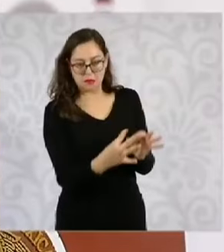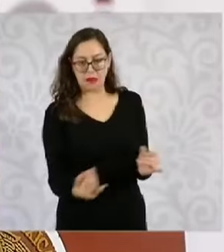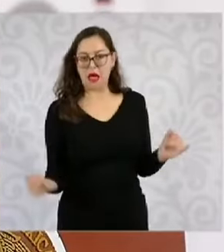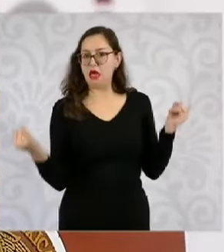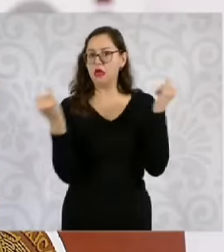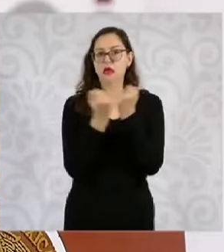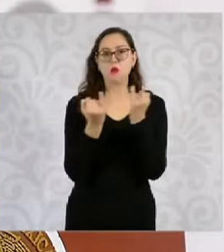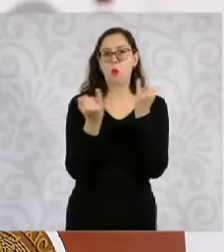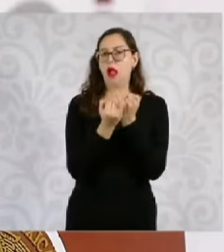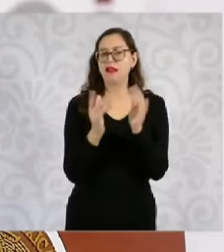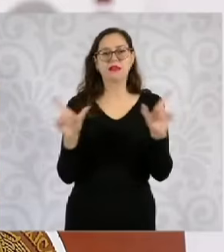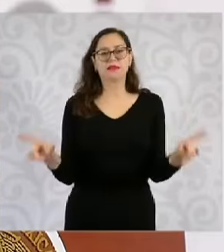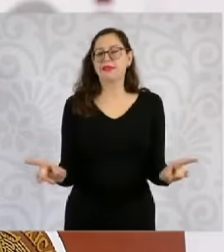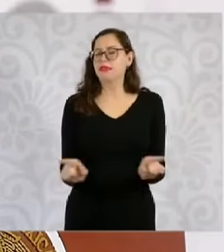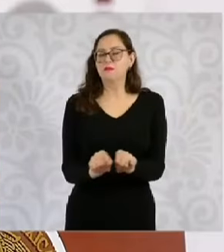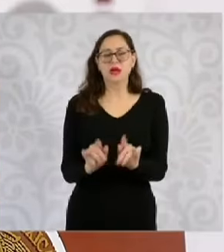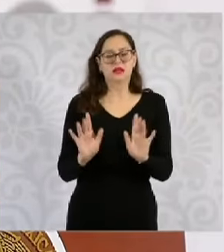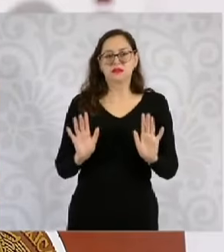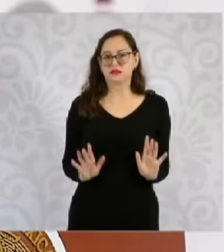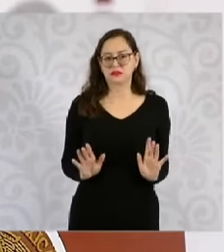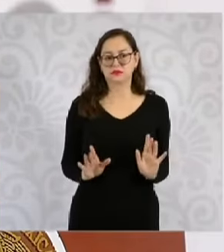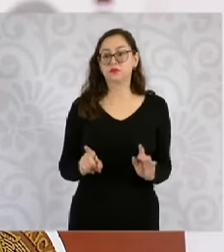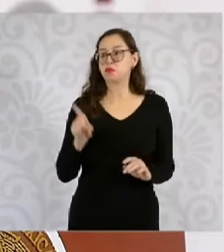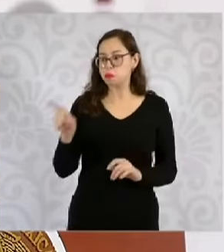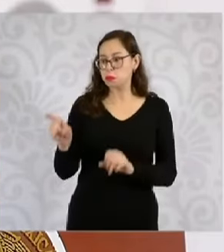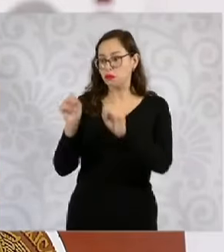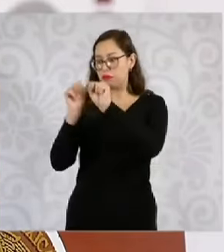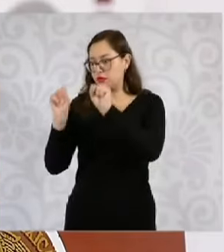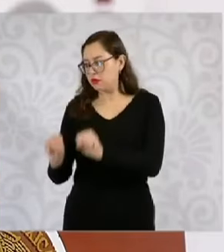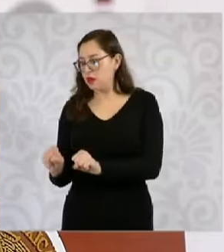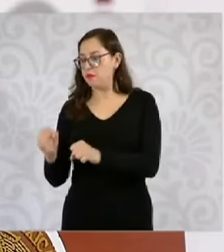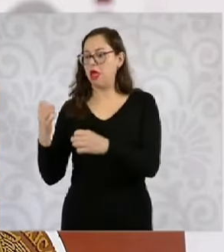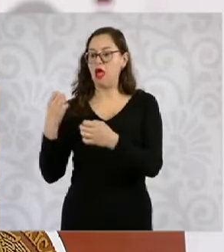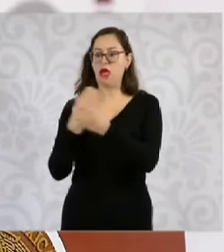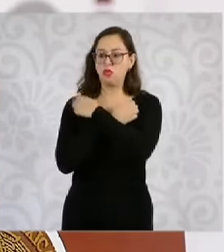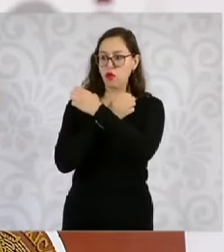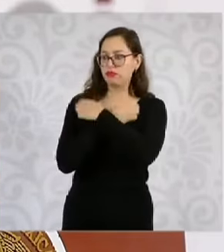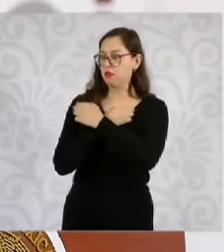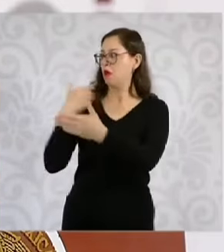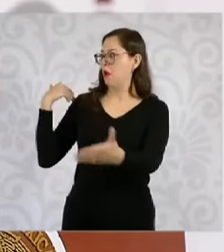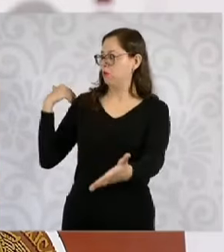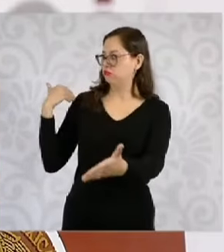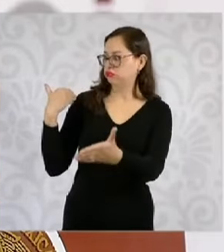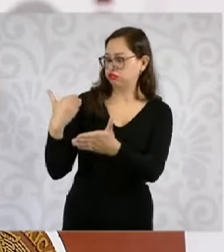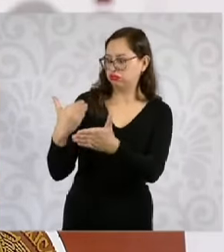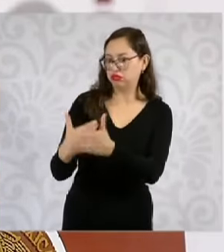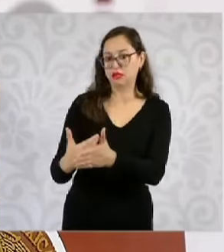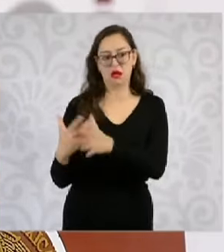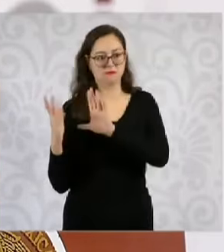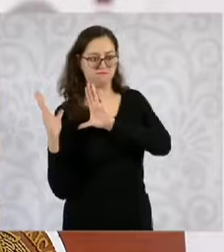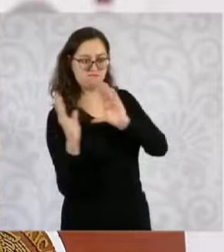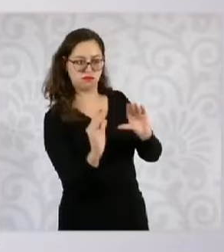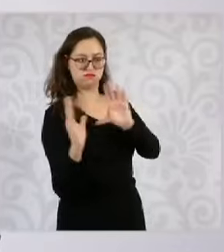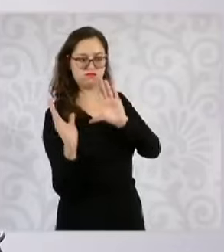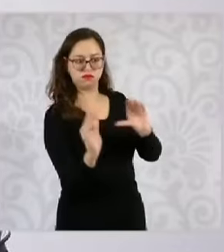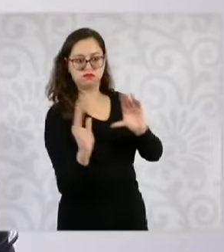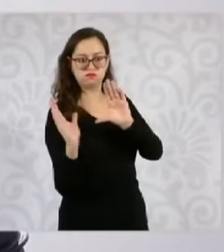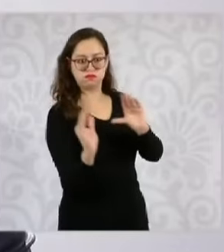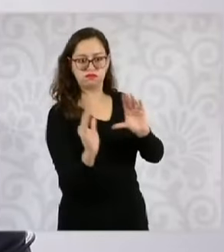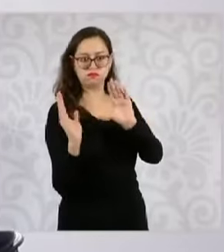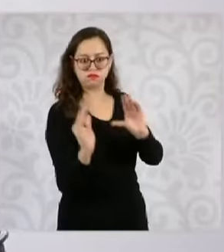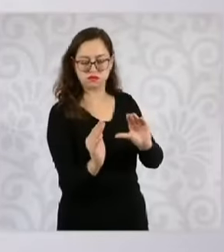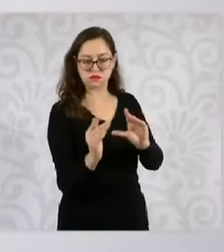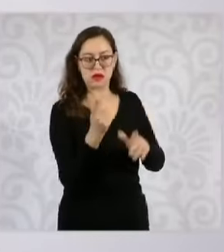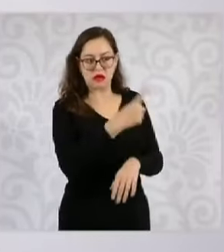fortaleza de la Secretaría de la Defensa Nacional como su sistema educativo que pueda proveer a la Guardia Nacional con los 40 planteles que tiene. Hay